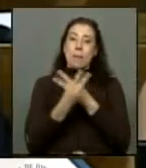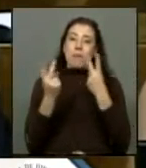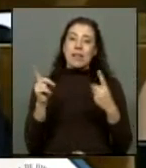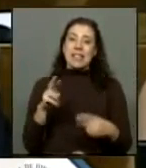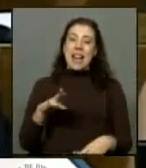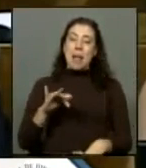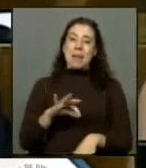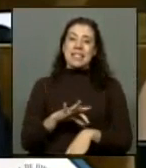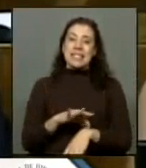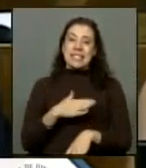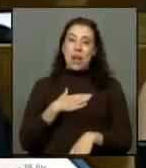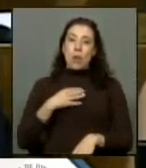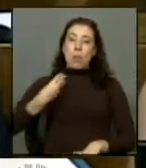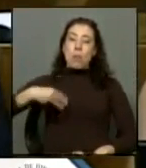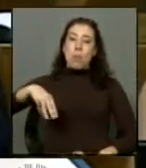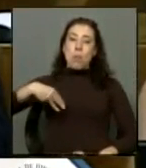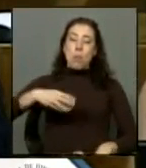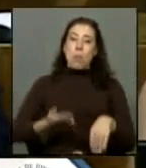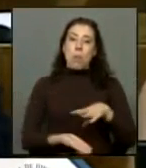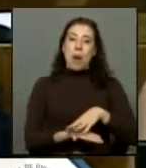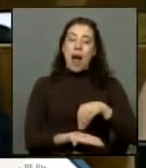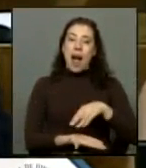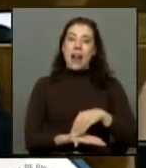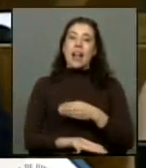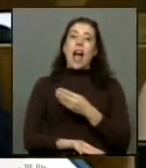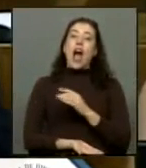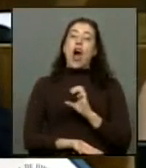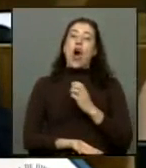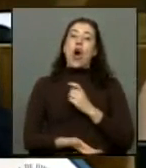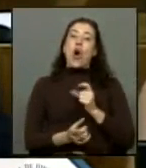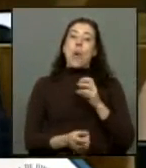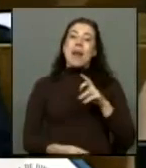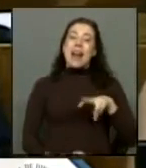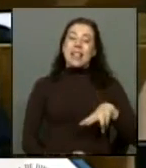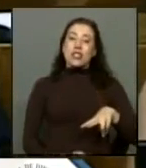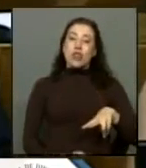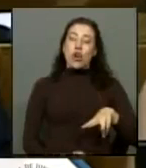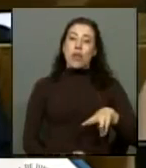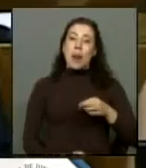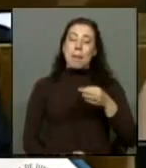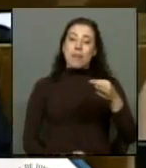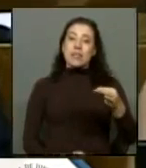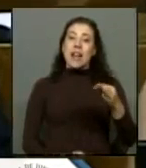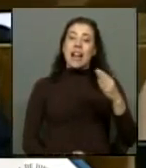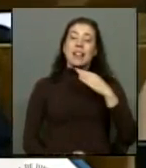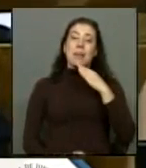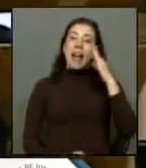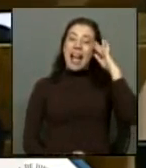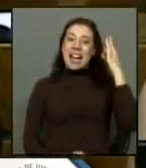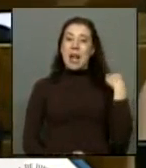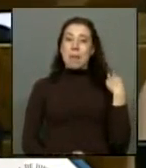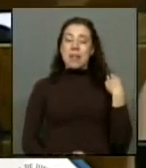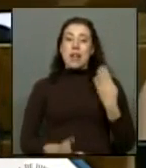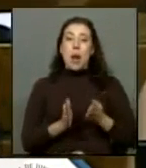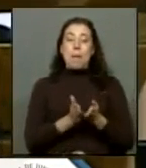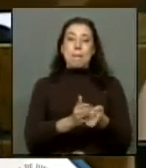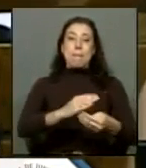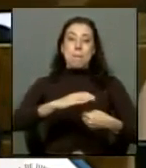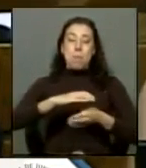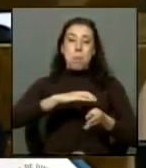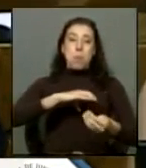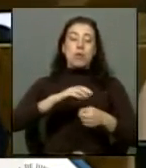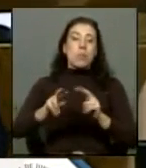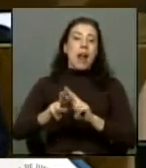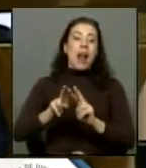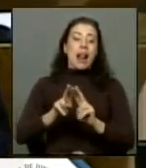Salud, a la Municipalidad de Arica, a la Gobernación Provincial y a la Capitanía de Puerto, a objeto de que se busque una regularización de la situación